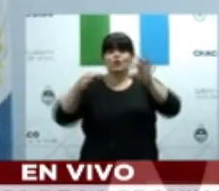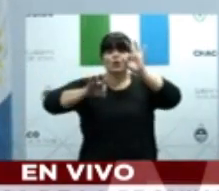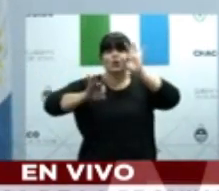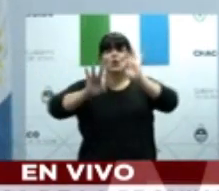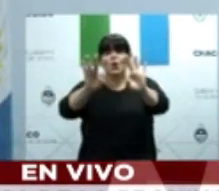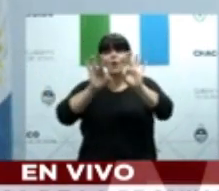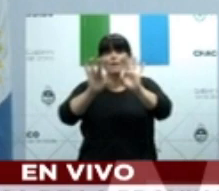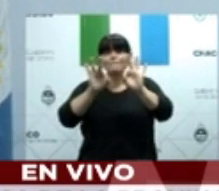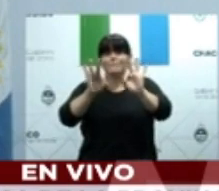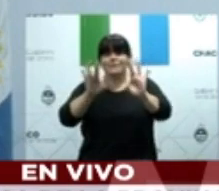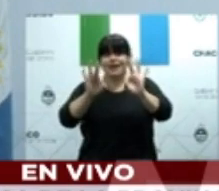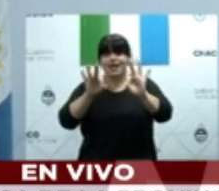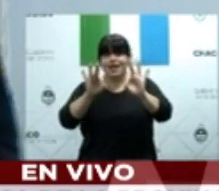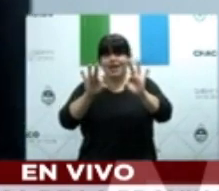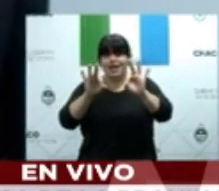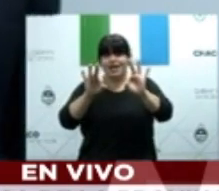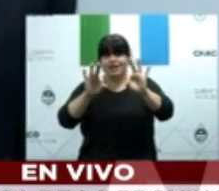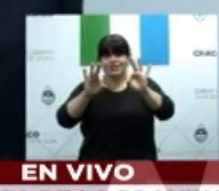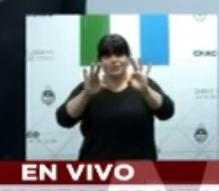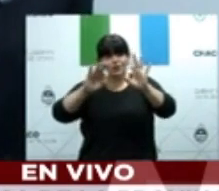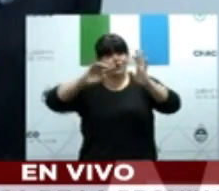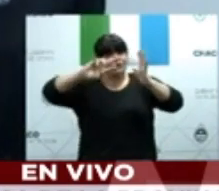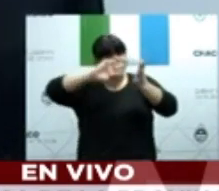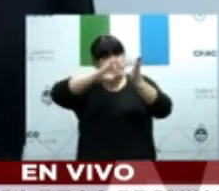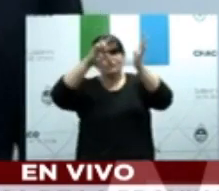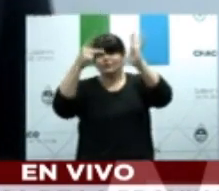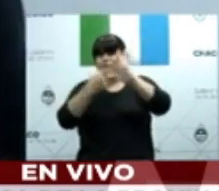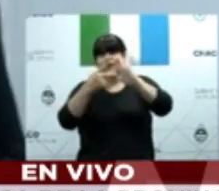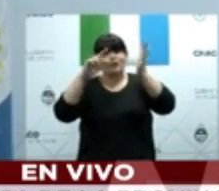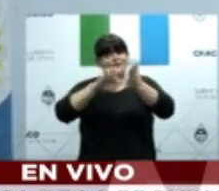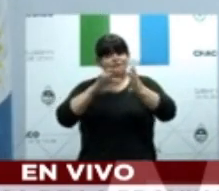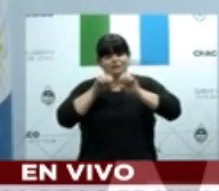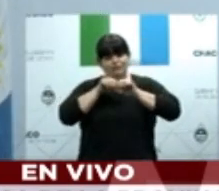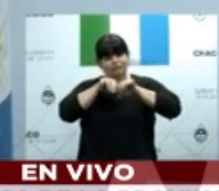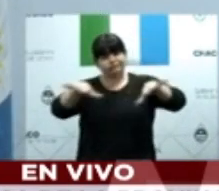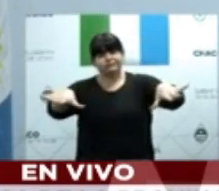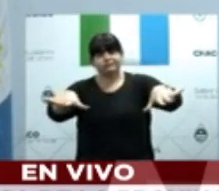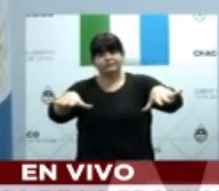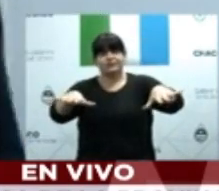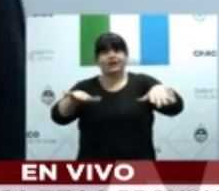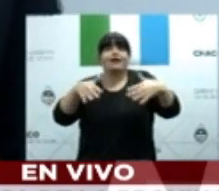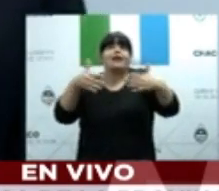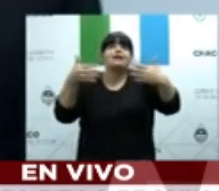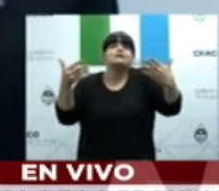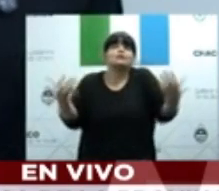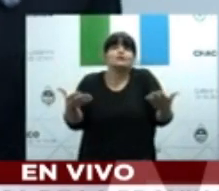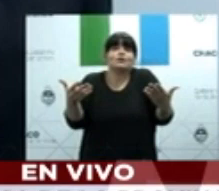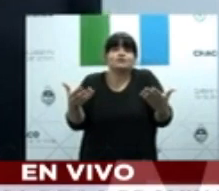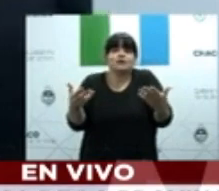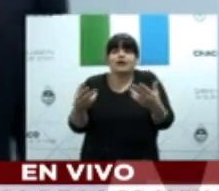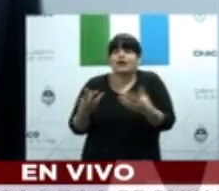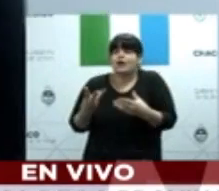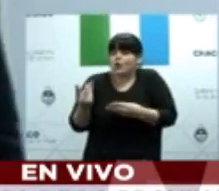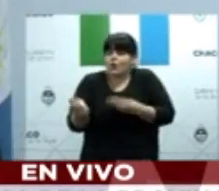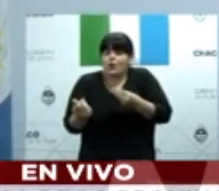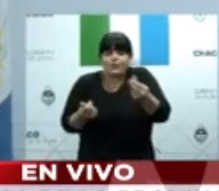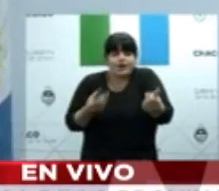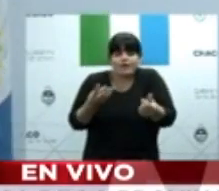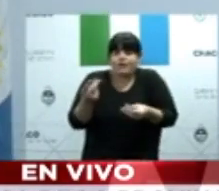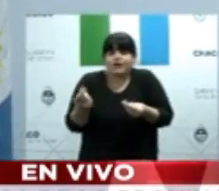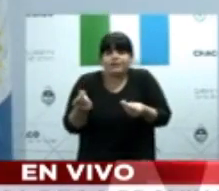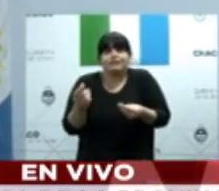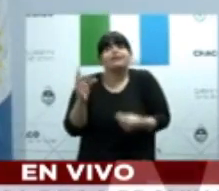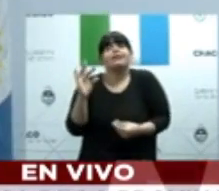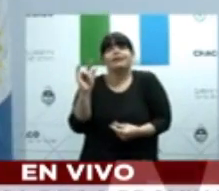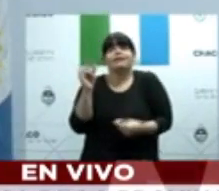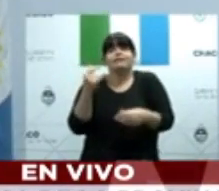estuvimos trabajando, inclusive, con la generosidad del gobernador Axel Kicillof, y Daniel Goyán como Ministro de Salud, para que nos anticipen